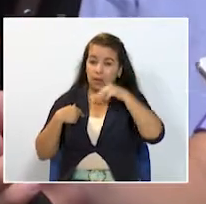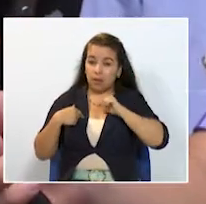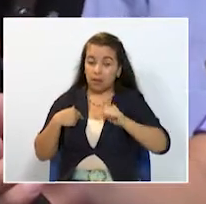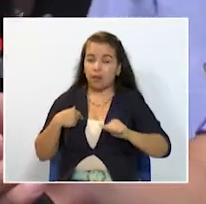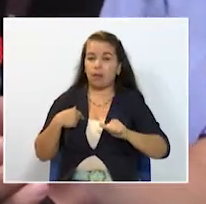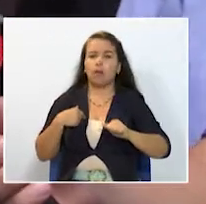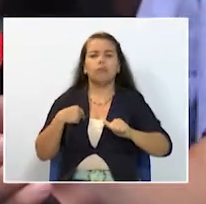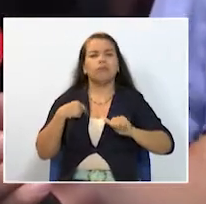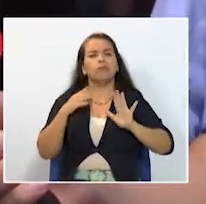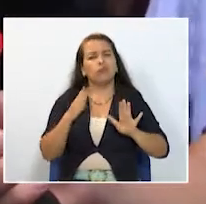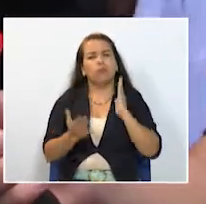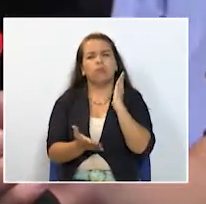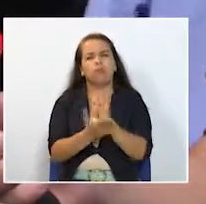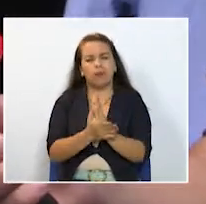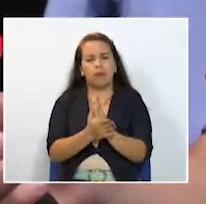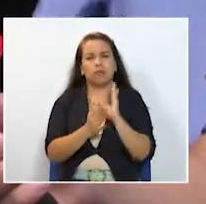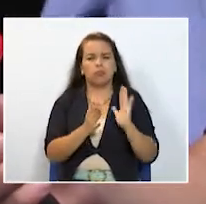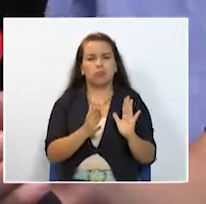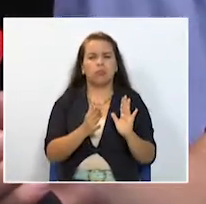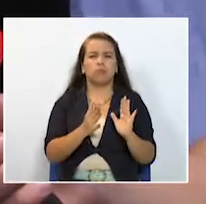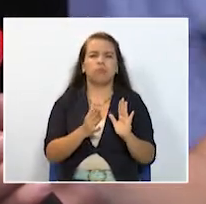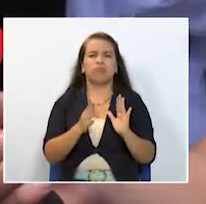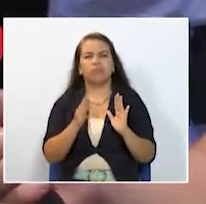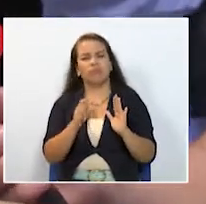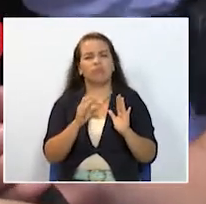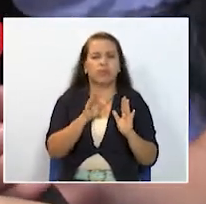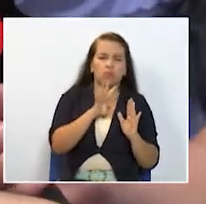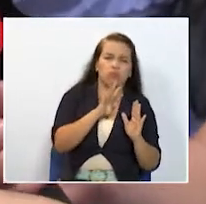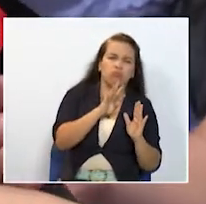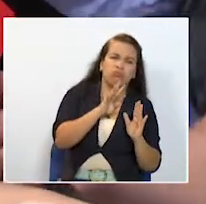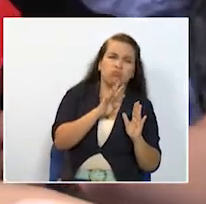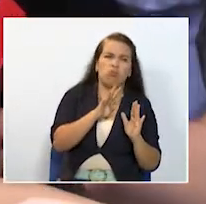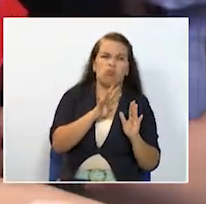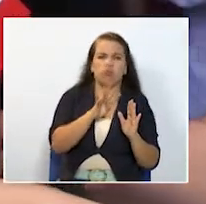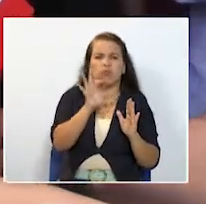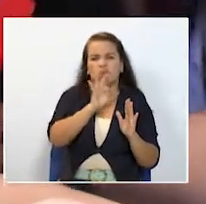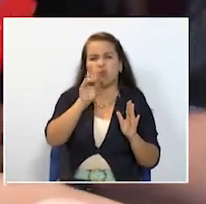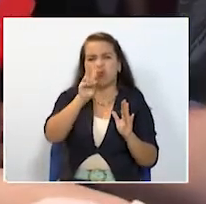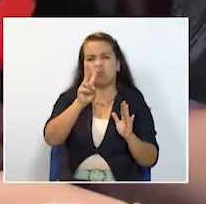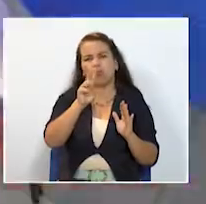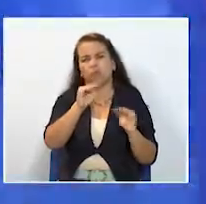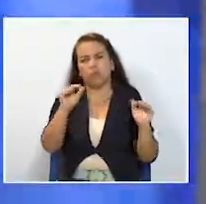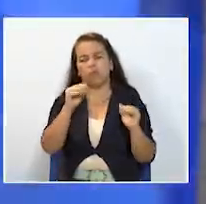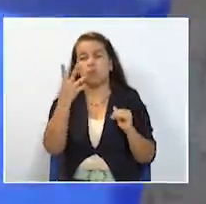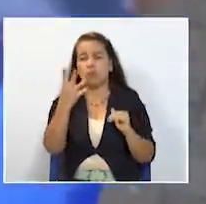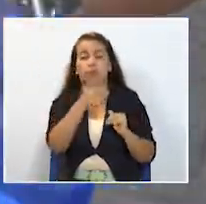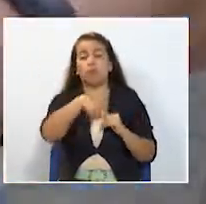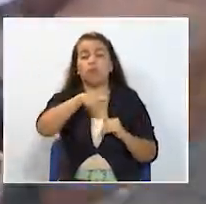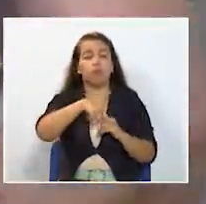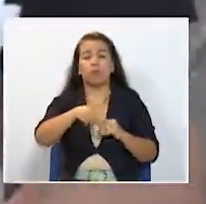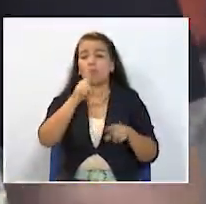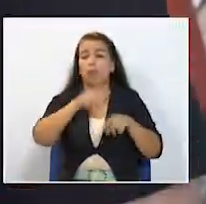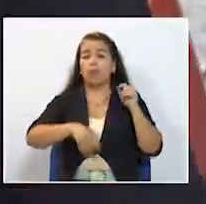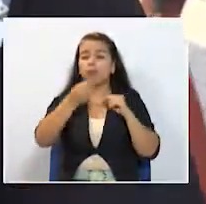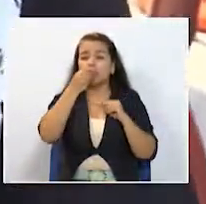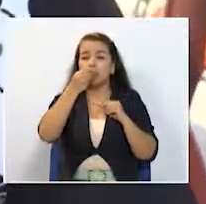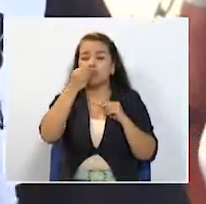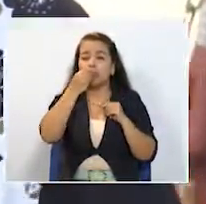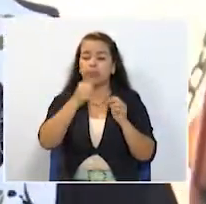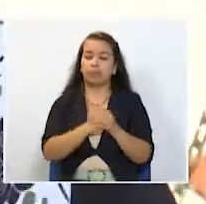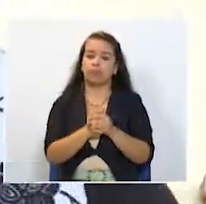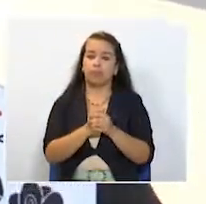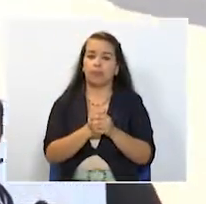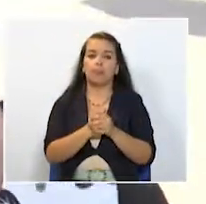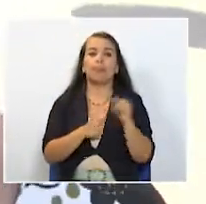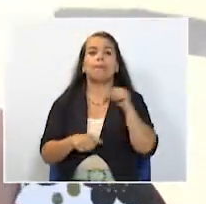ya no tiene reflujo grado 2 sino grado 4 va a llegar a punto en que yo ya no la pueda alimentar Igualmente varios pacientes de la tercera edad